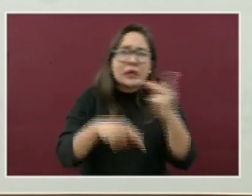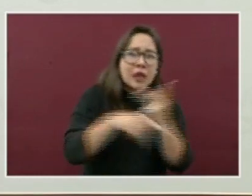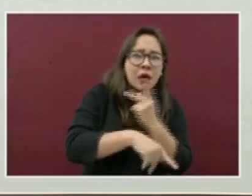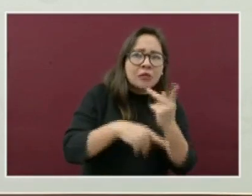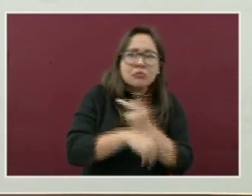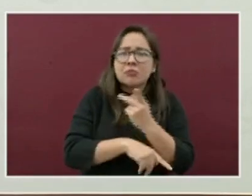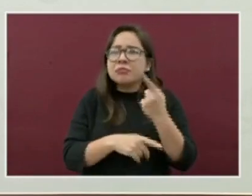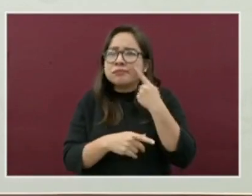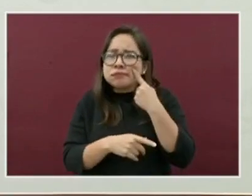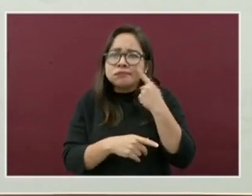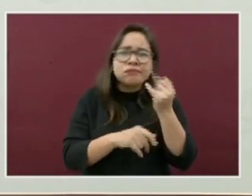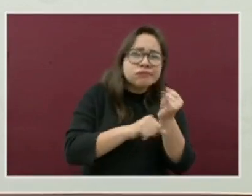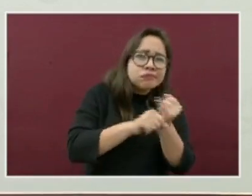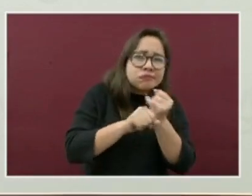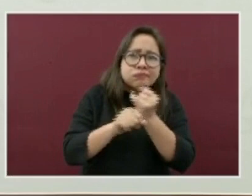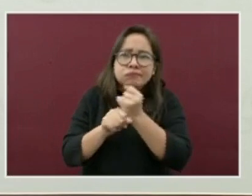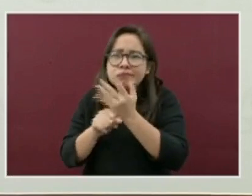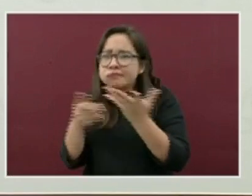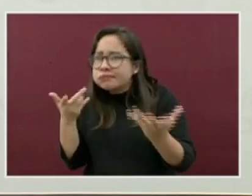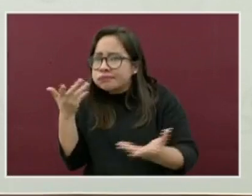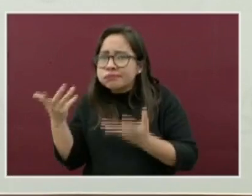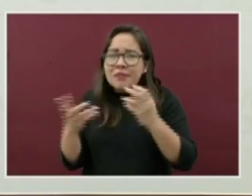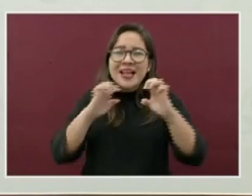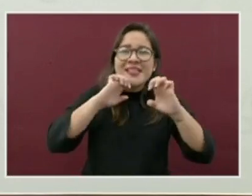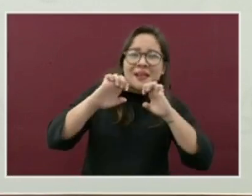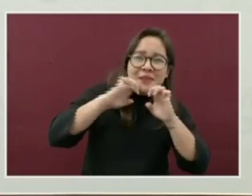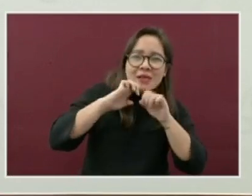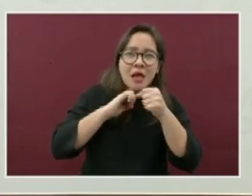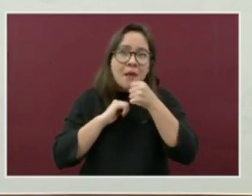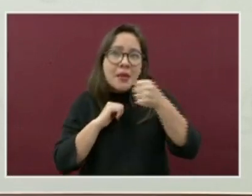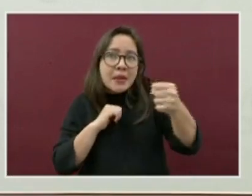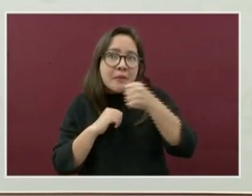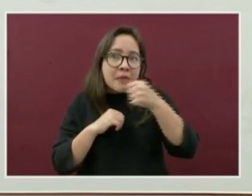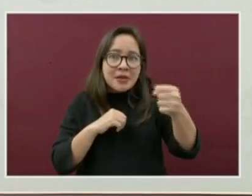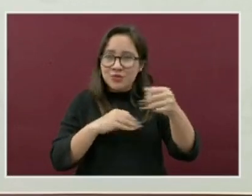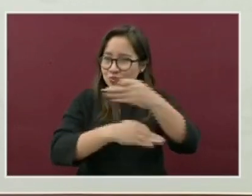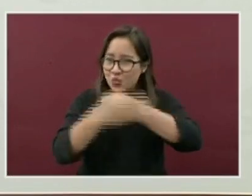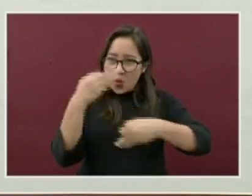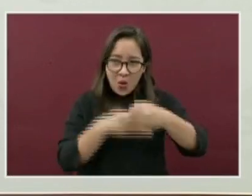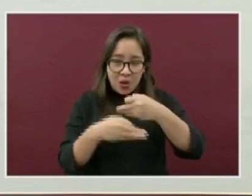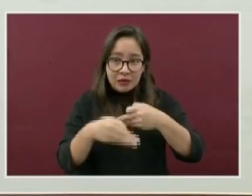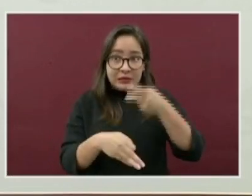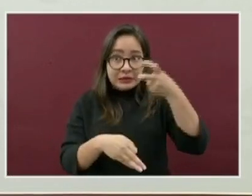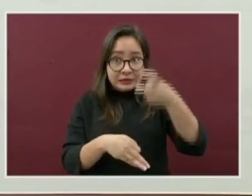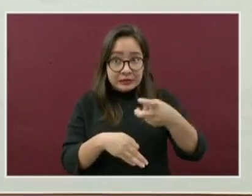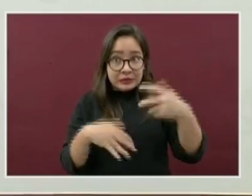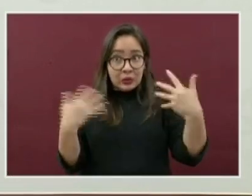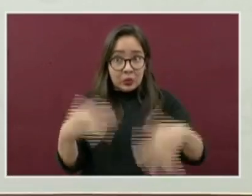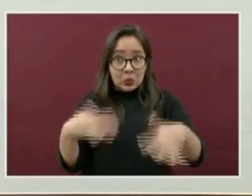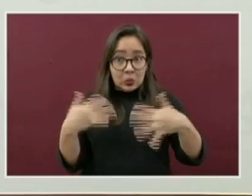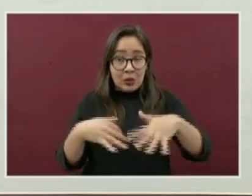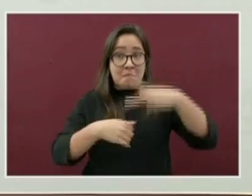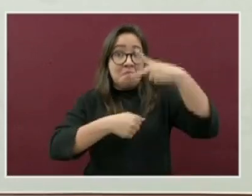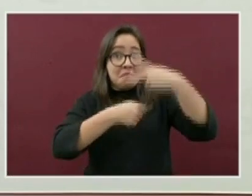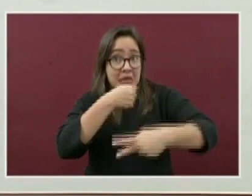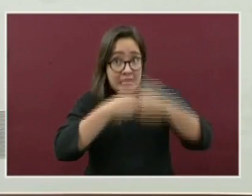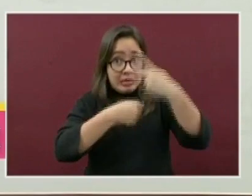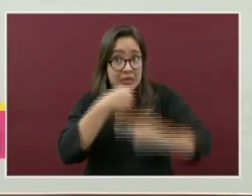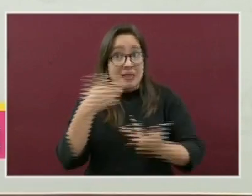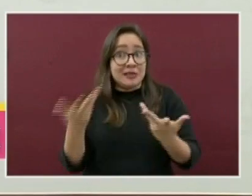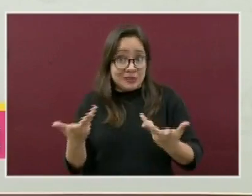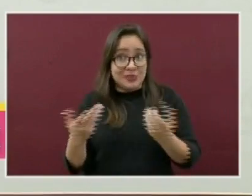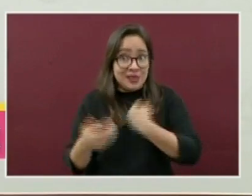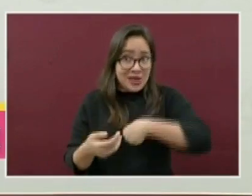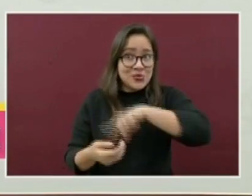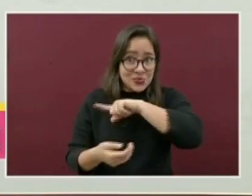a seguir la investigación, buscar la entrevista. Todo esto también implica un verdadero riesgo para la salud.